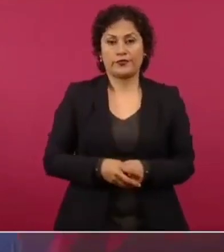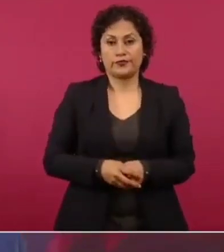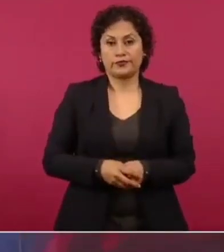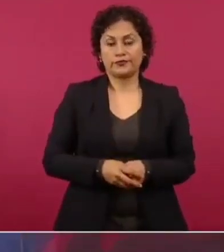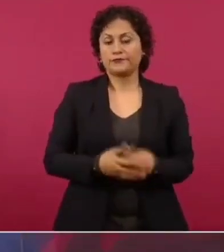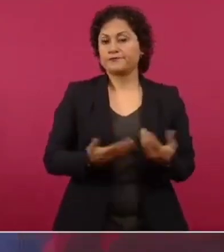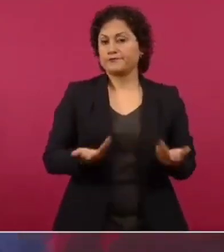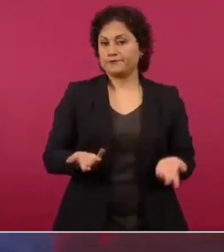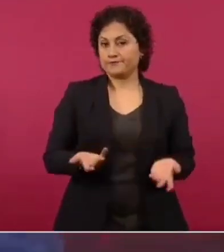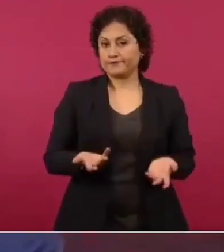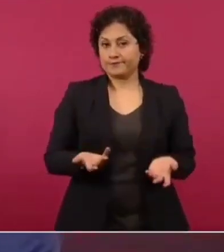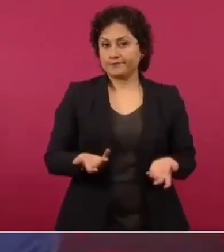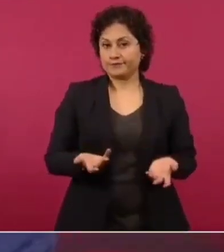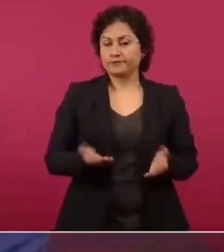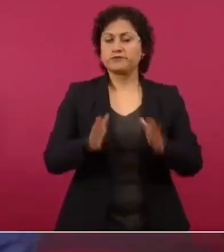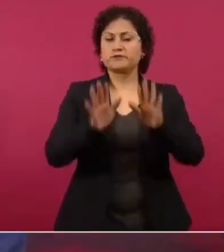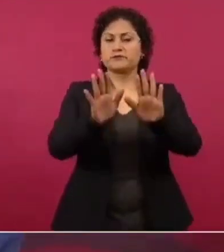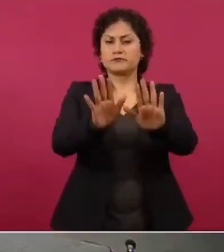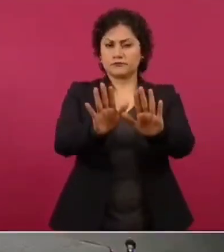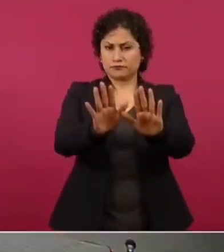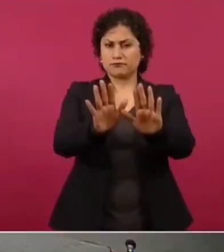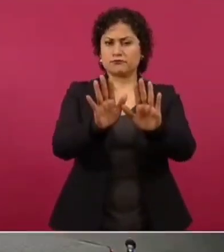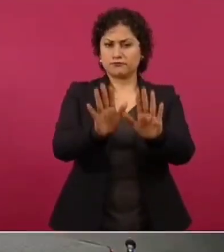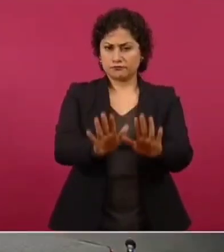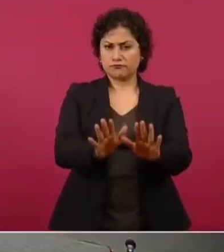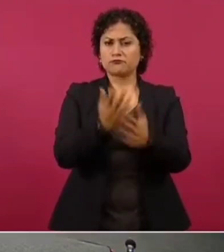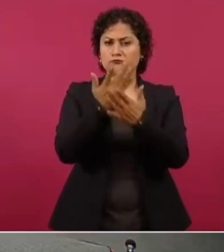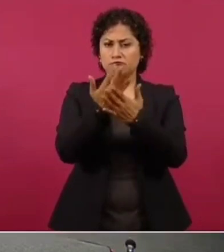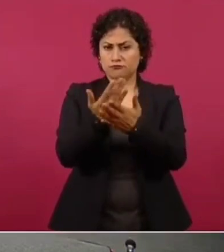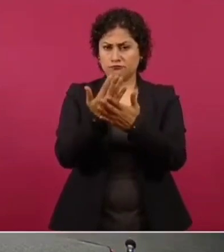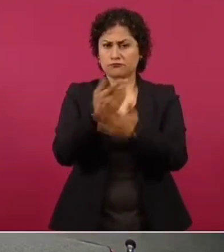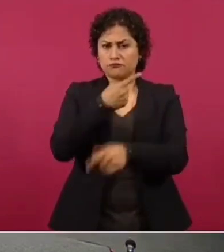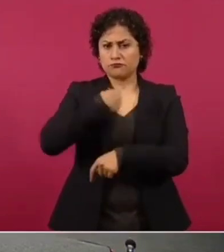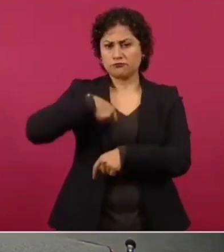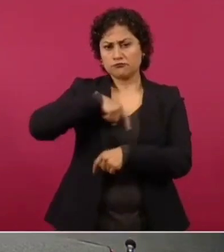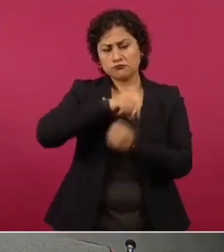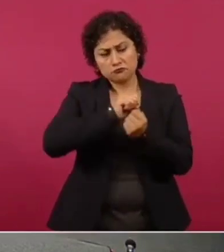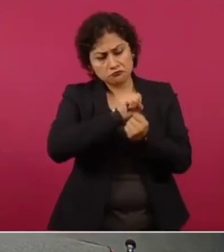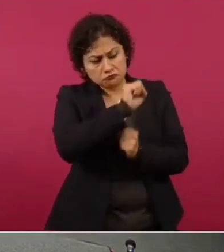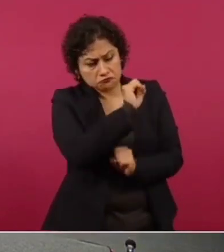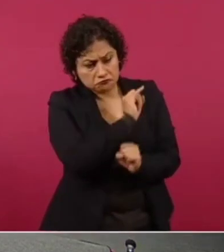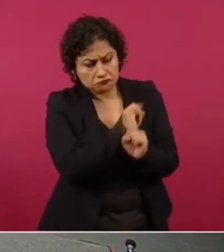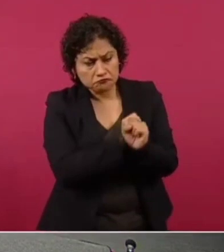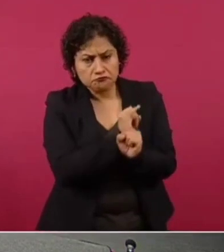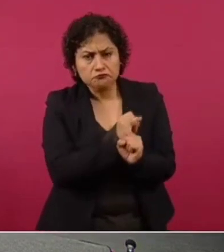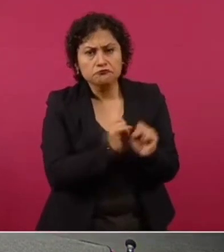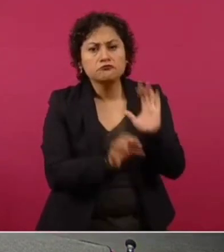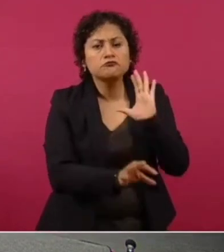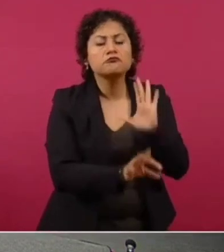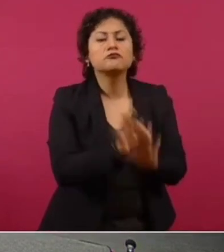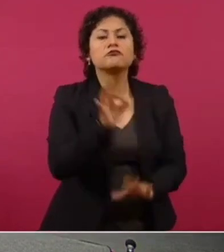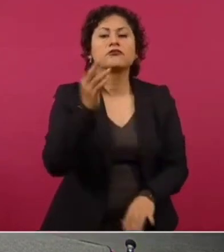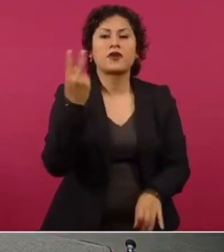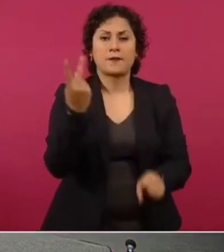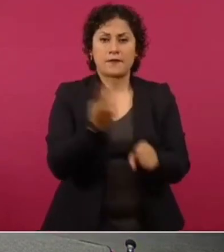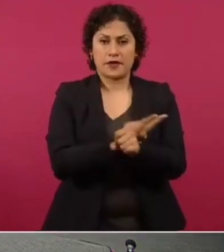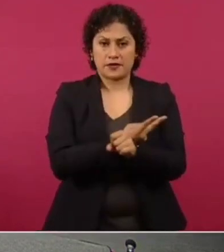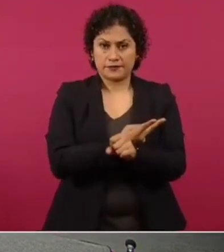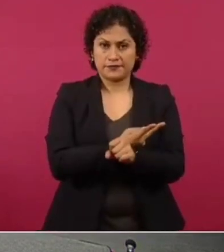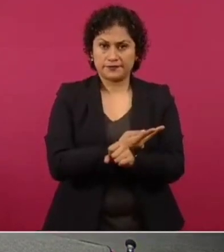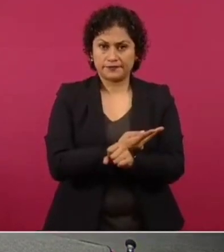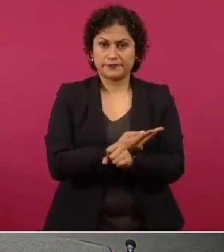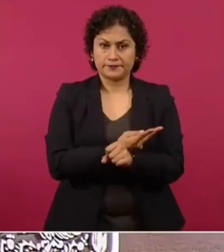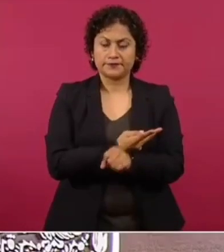Entonces, déjanos ver cómo está la situación y